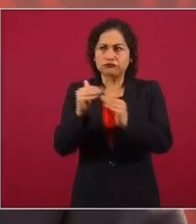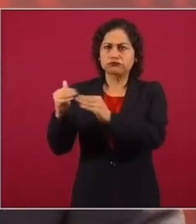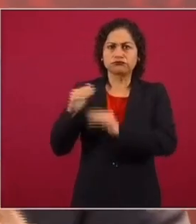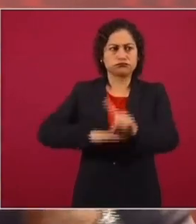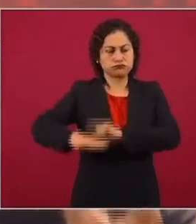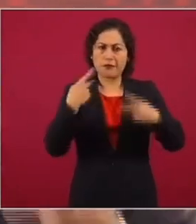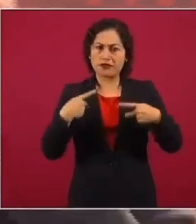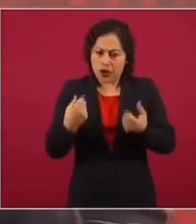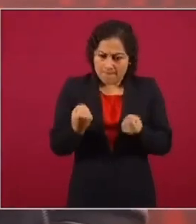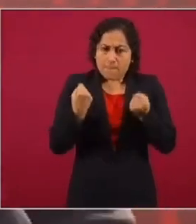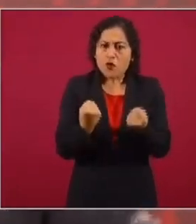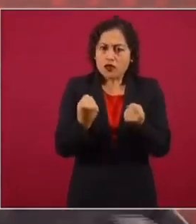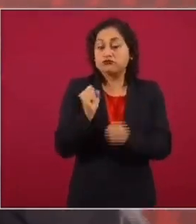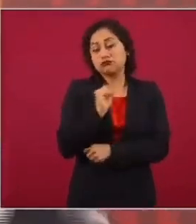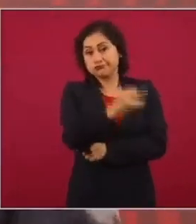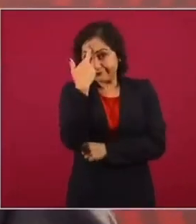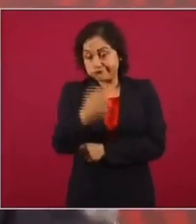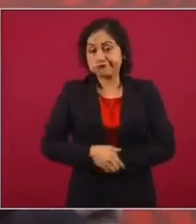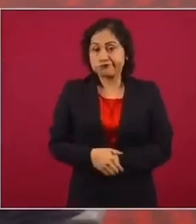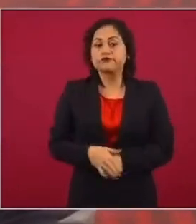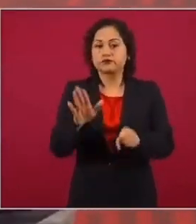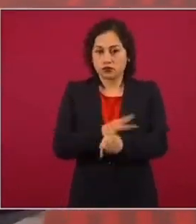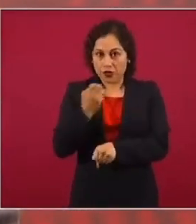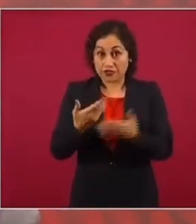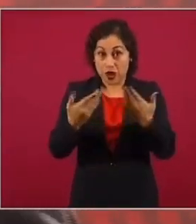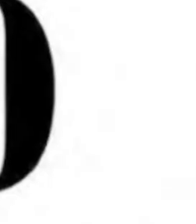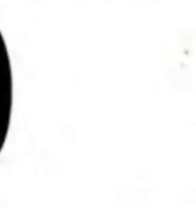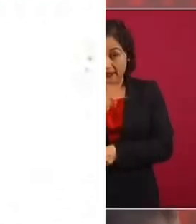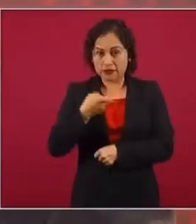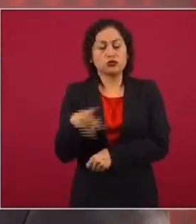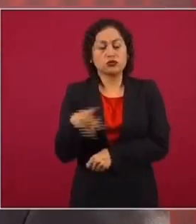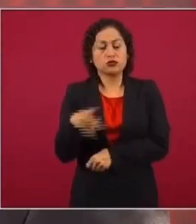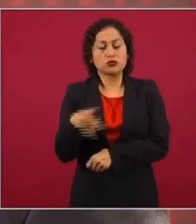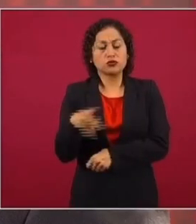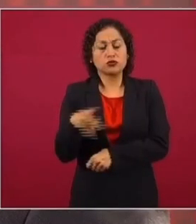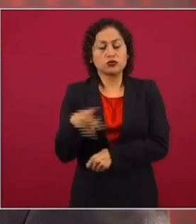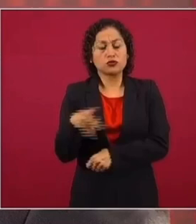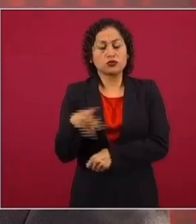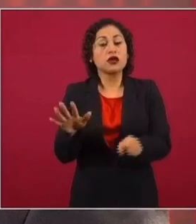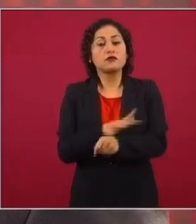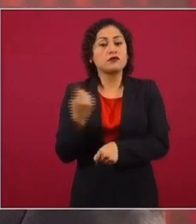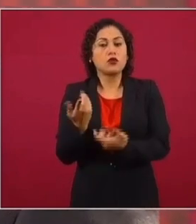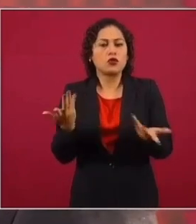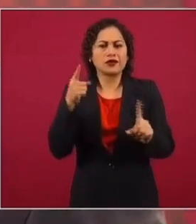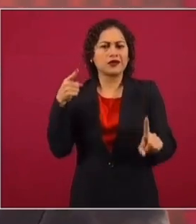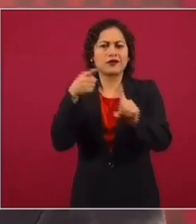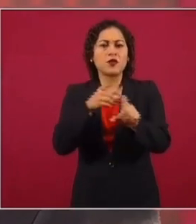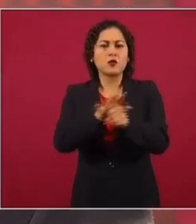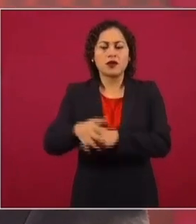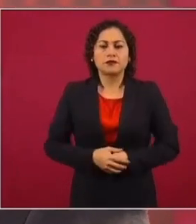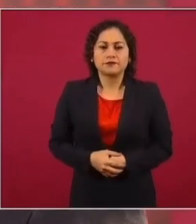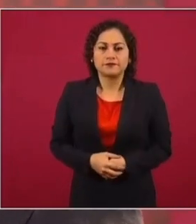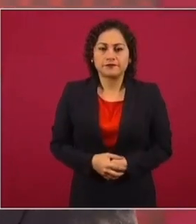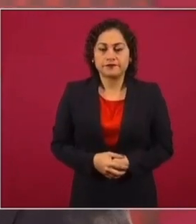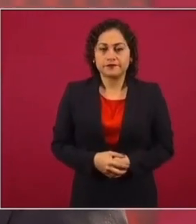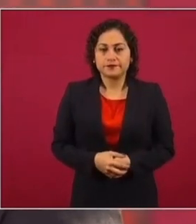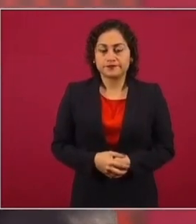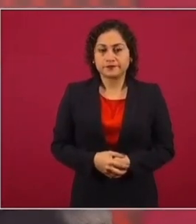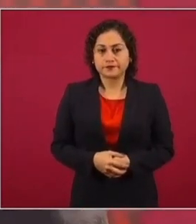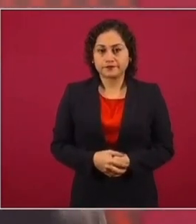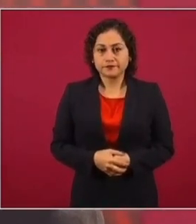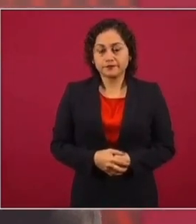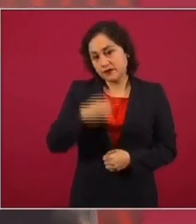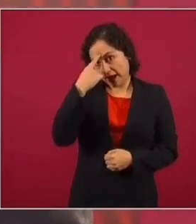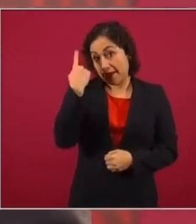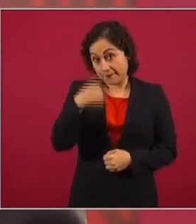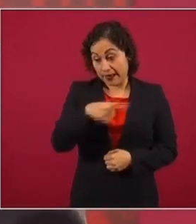Entonces, por eso tomaron esta decisión, además con la intención de que no